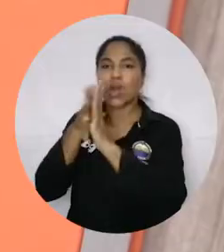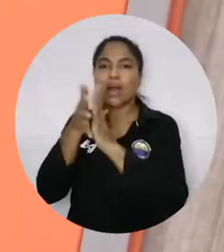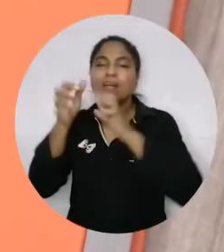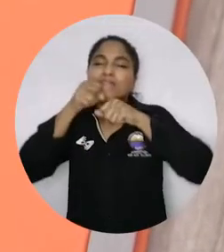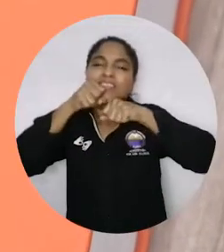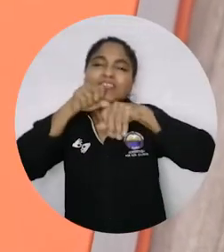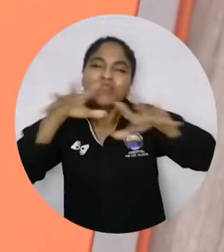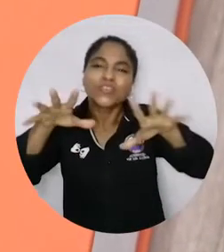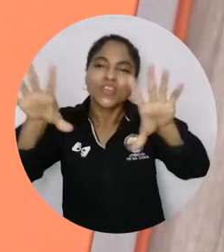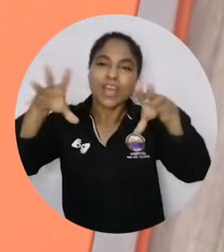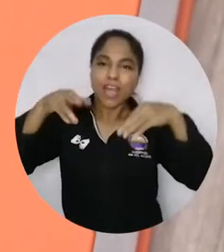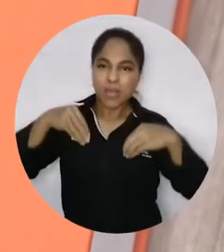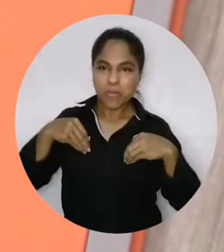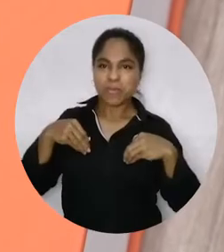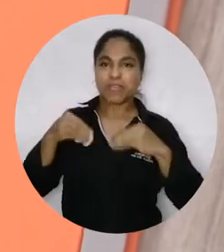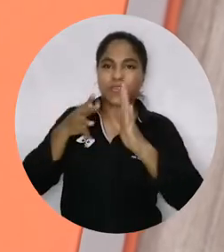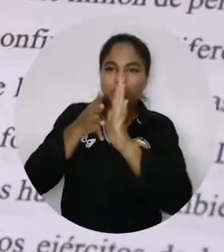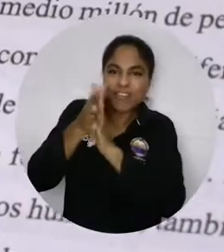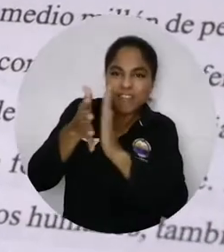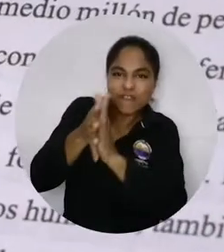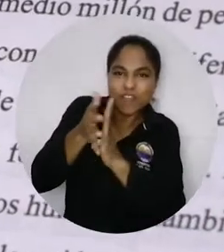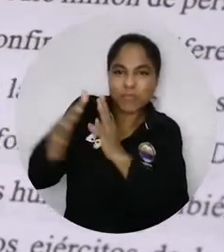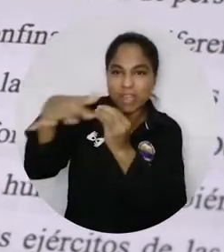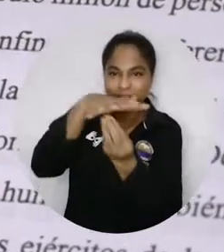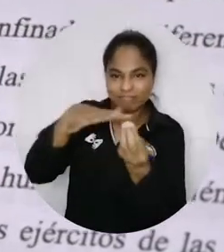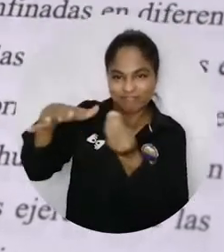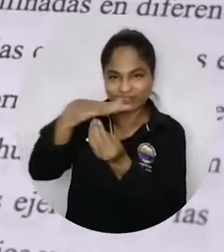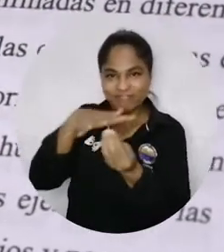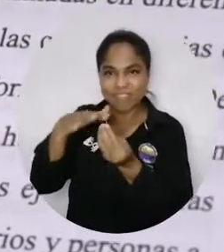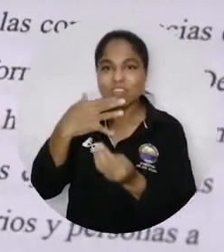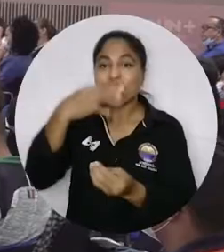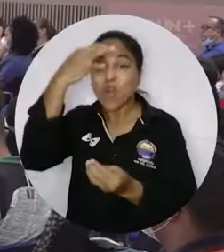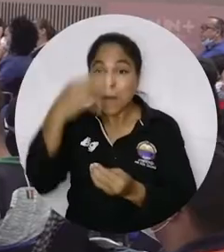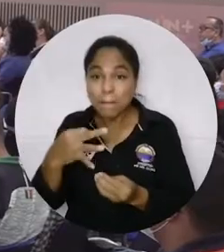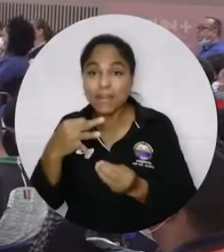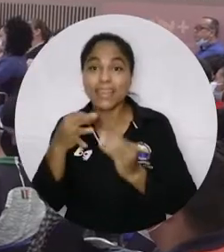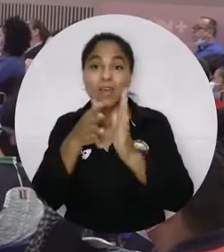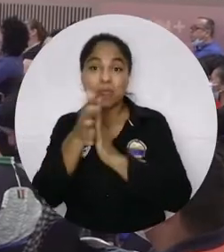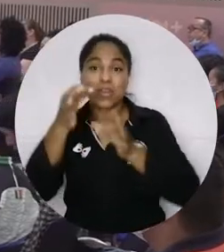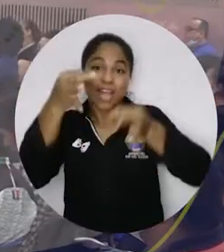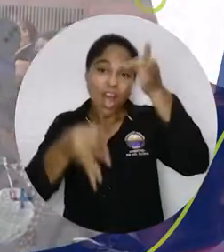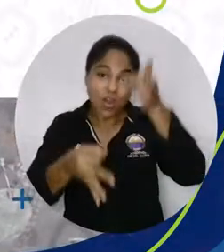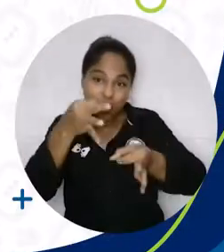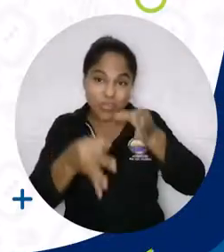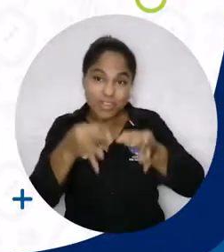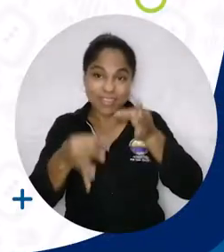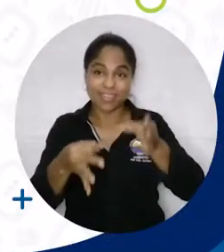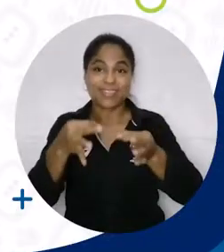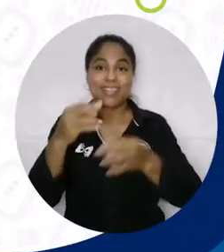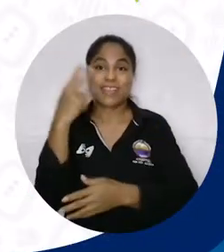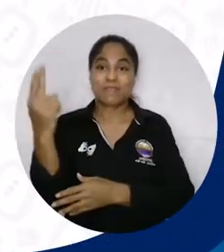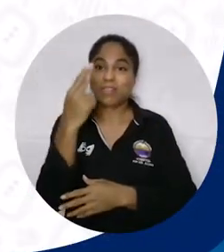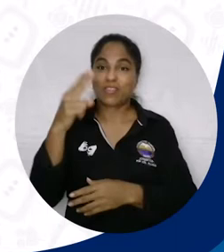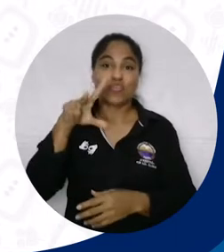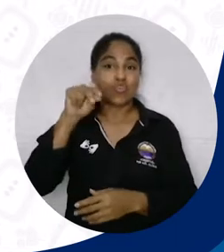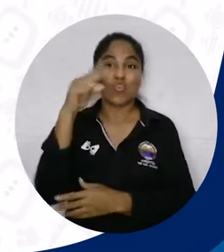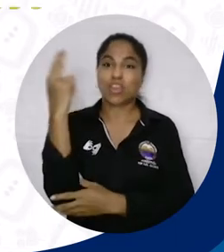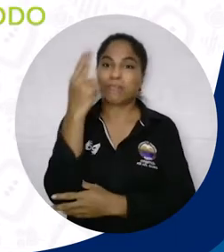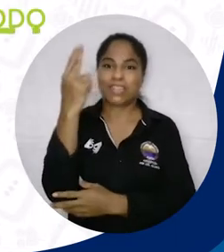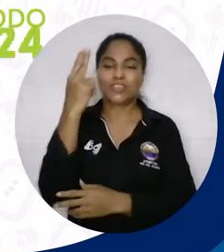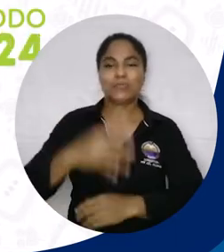difusión y apropiación del informe final de la Comisión de la Verdad para aportarle a la justicia, reparación y no repetición de la violencia en Colombia.